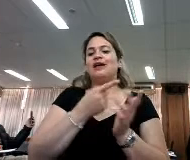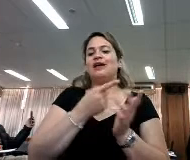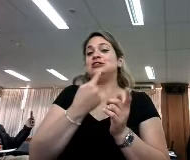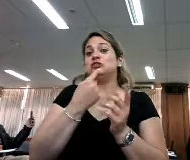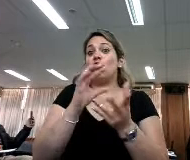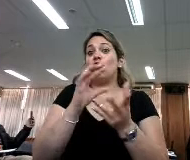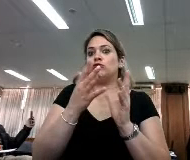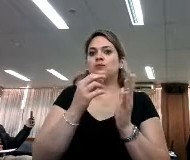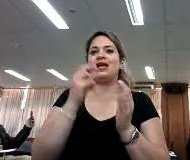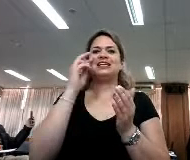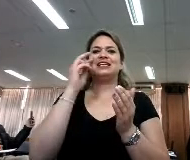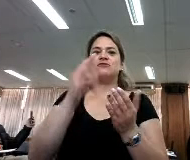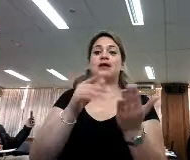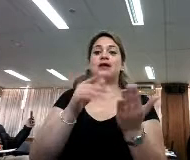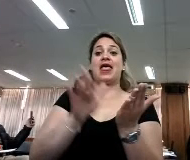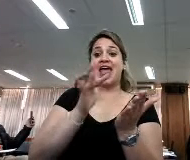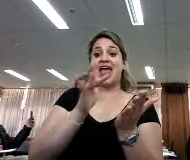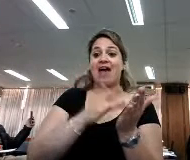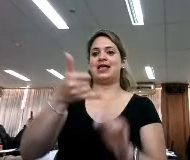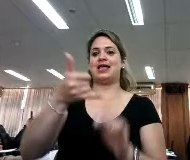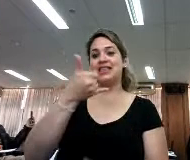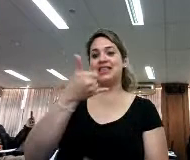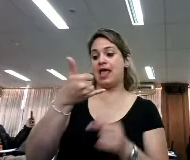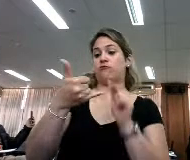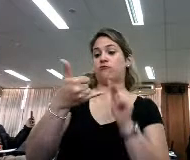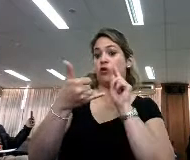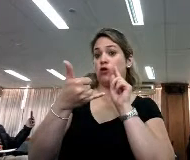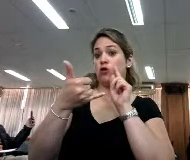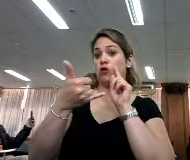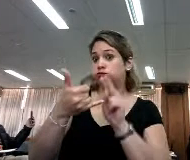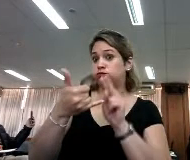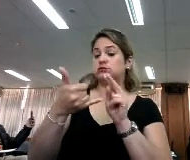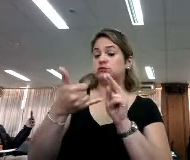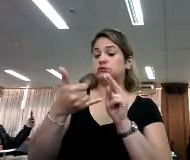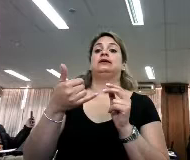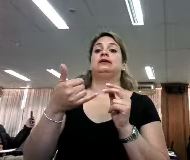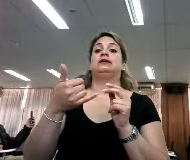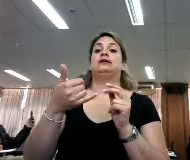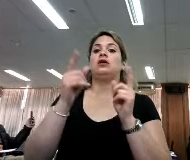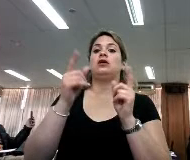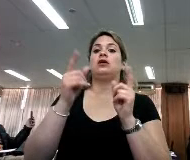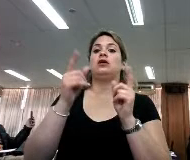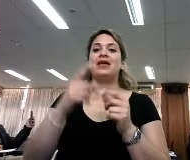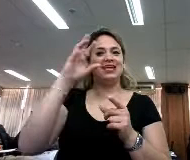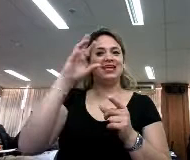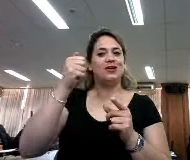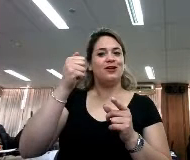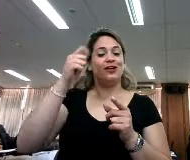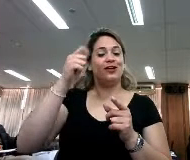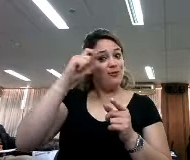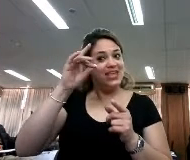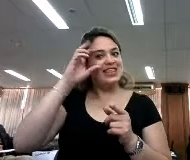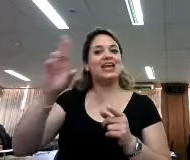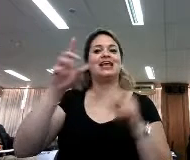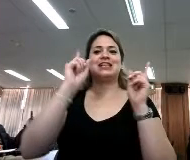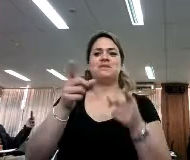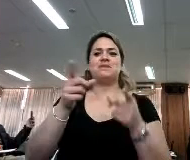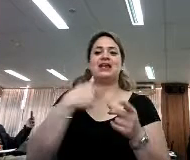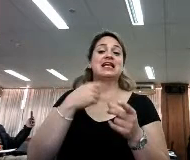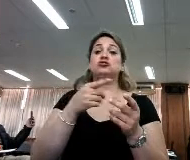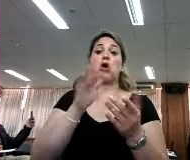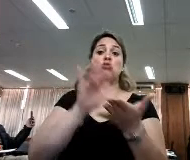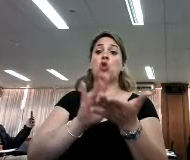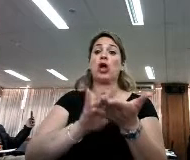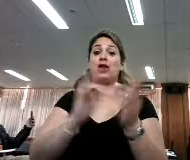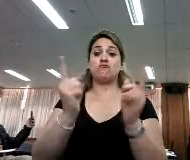de que se pueda ver en una tablet, en un teléfono, en un e-reader, en una pantalla de computadora, eso es lo que lo hace intangible,